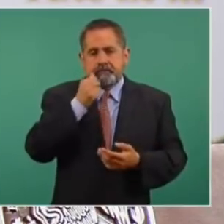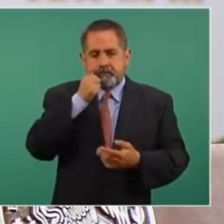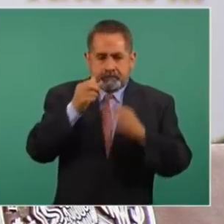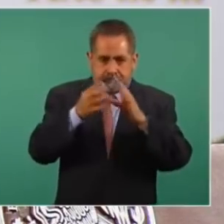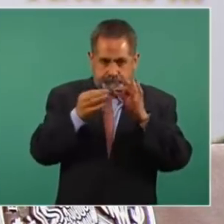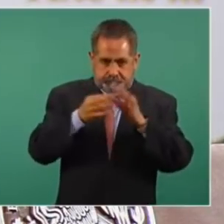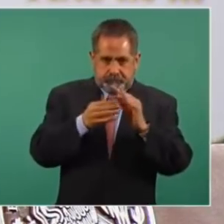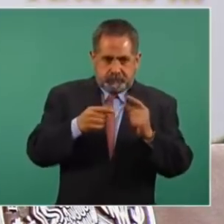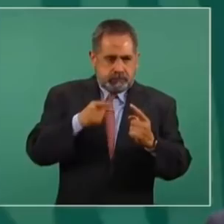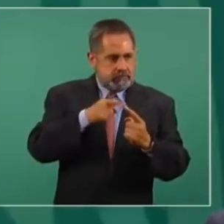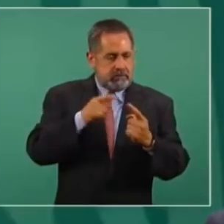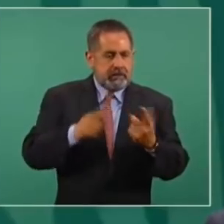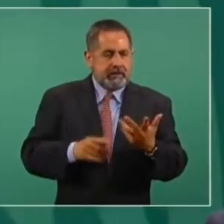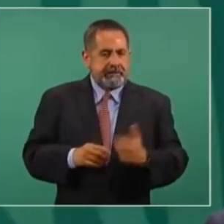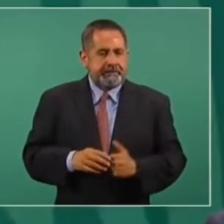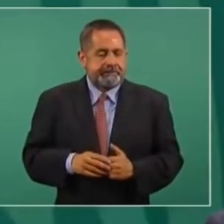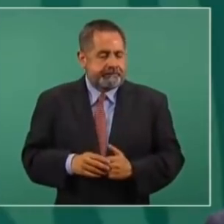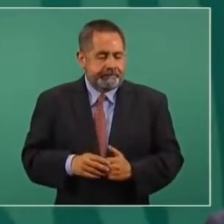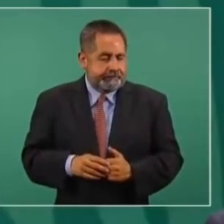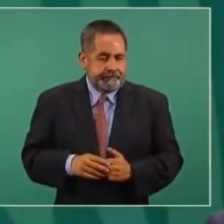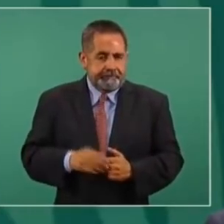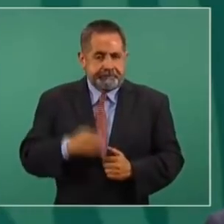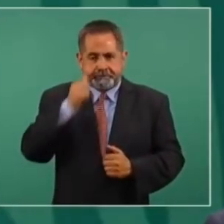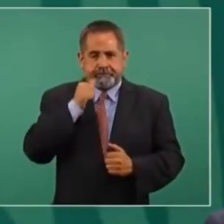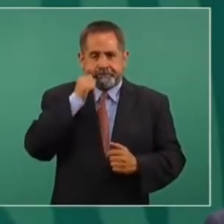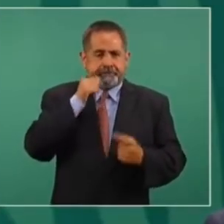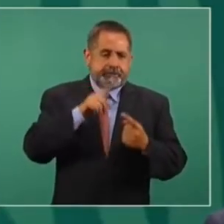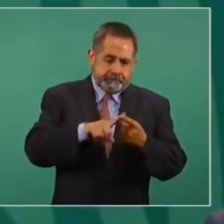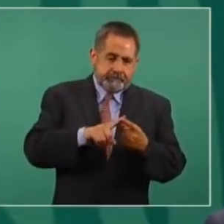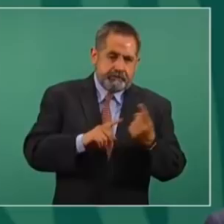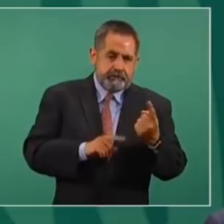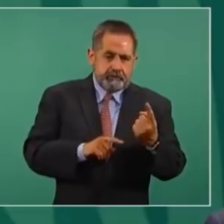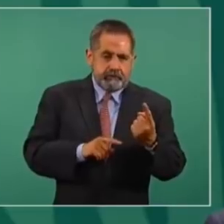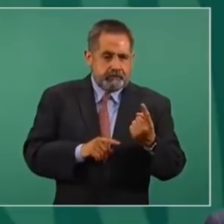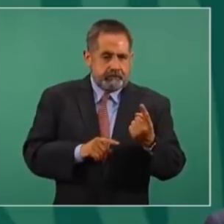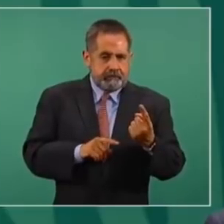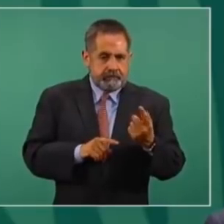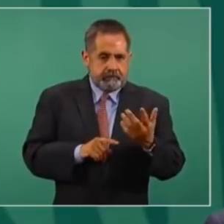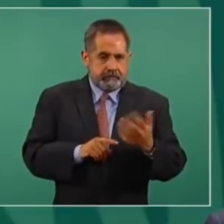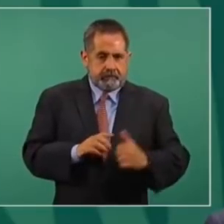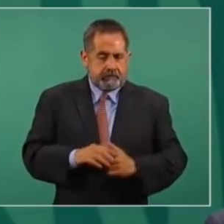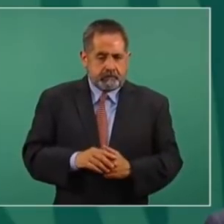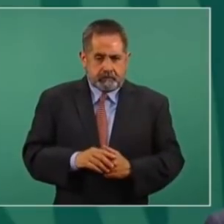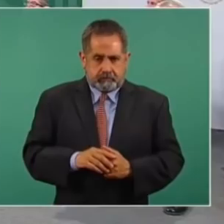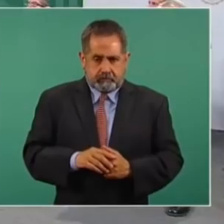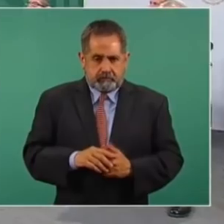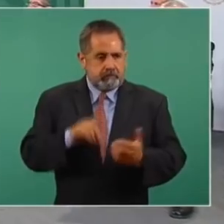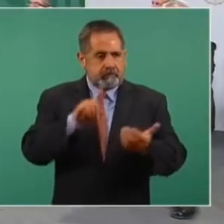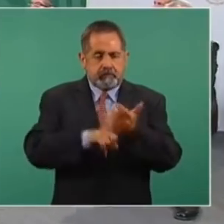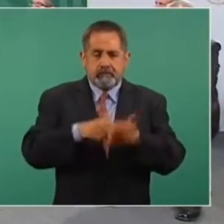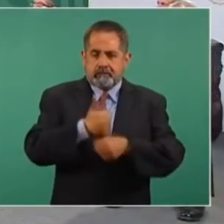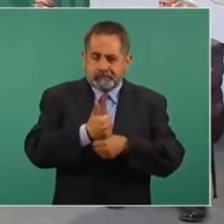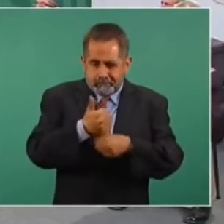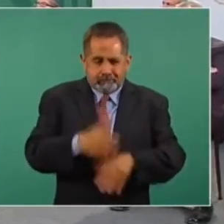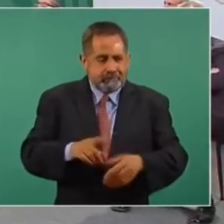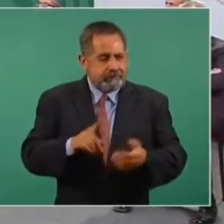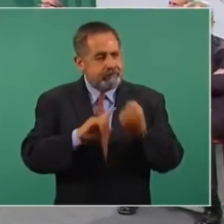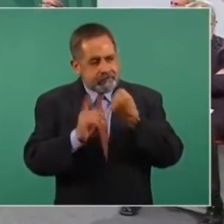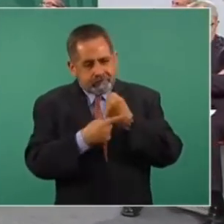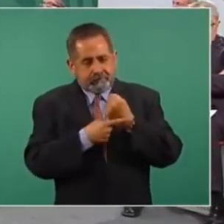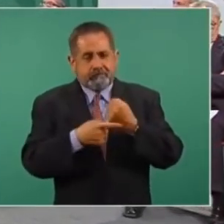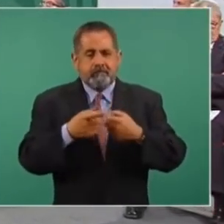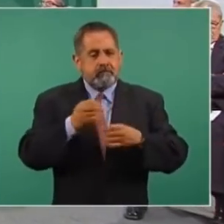hay víctimas o familiares de